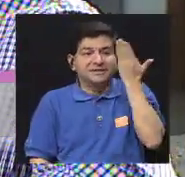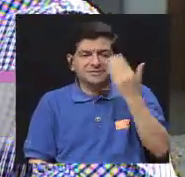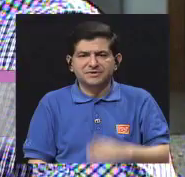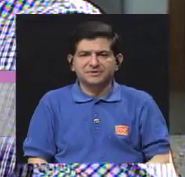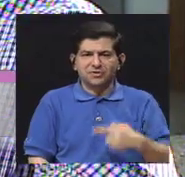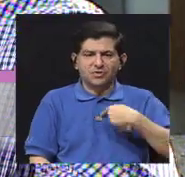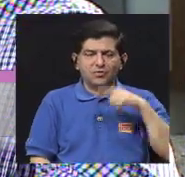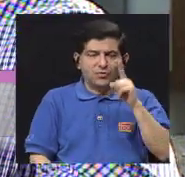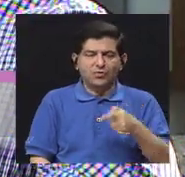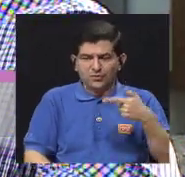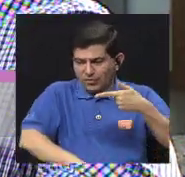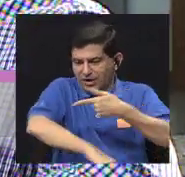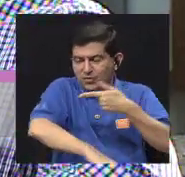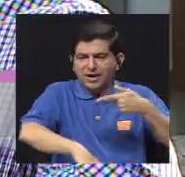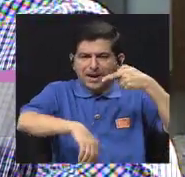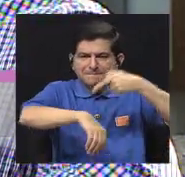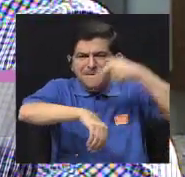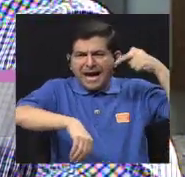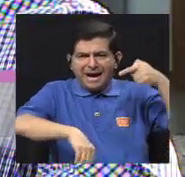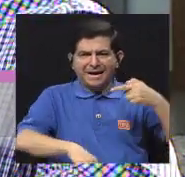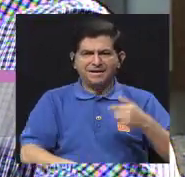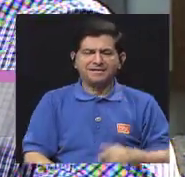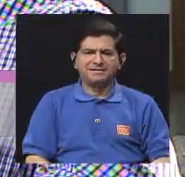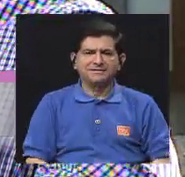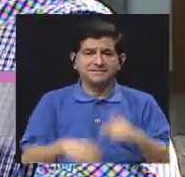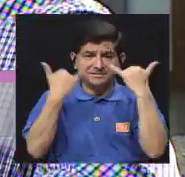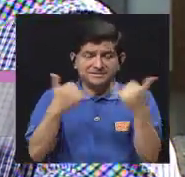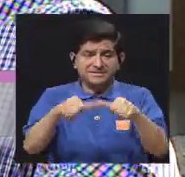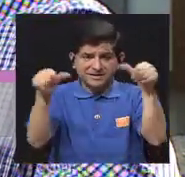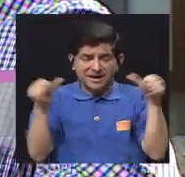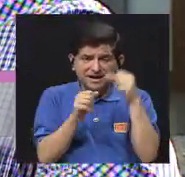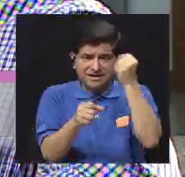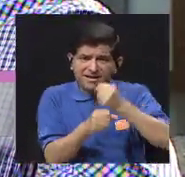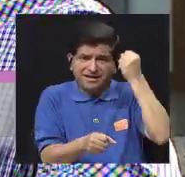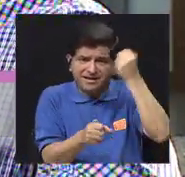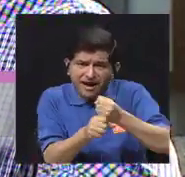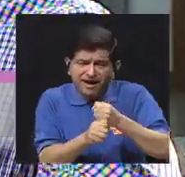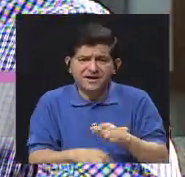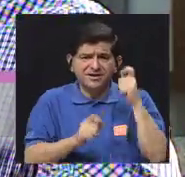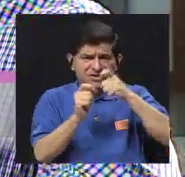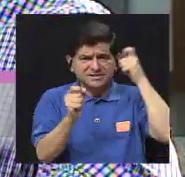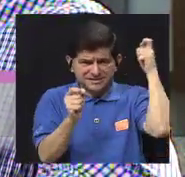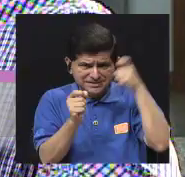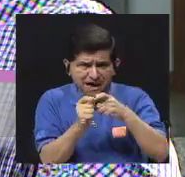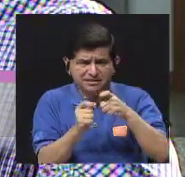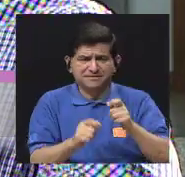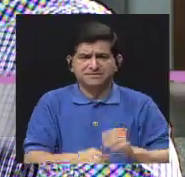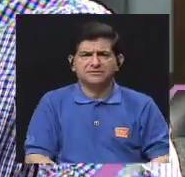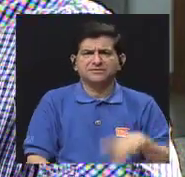punzarse con una aguja, ¿verdad? Ya en el ámbito de trabajo pues propiamente